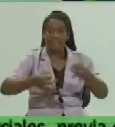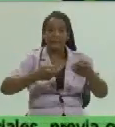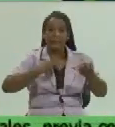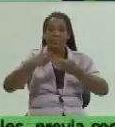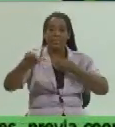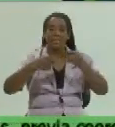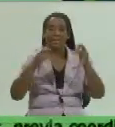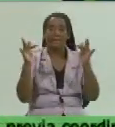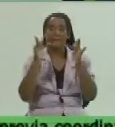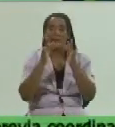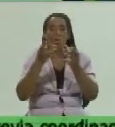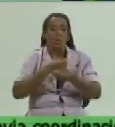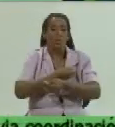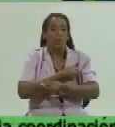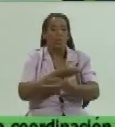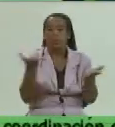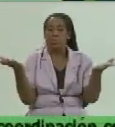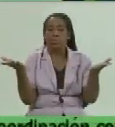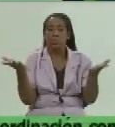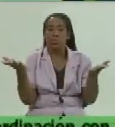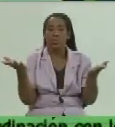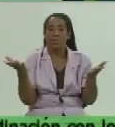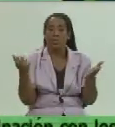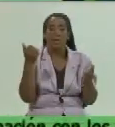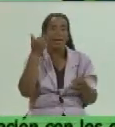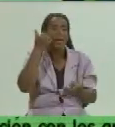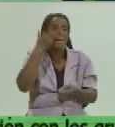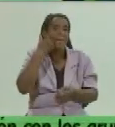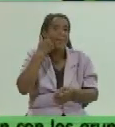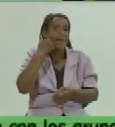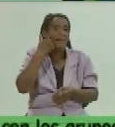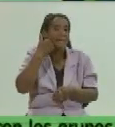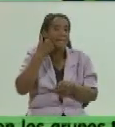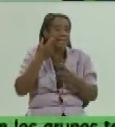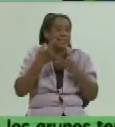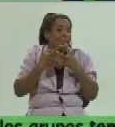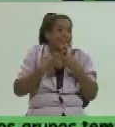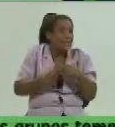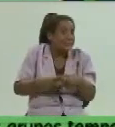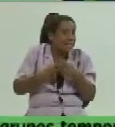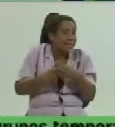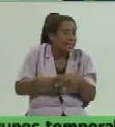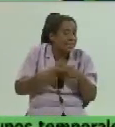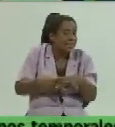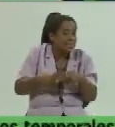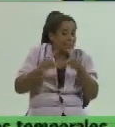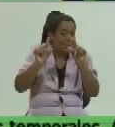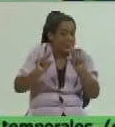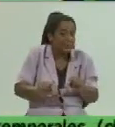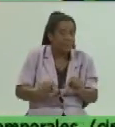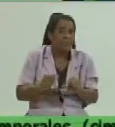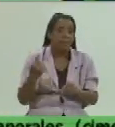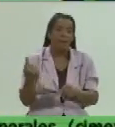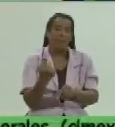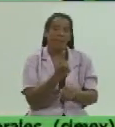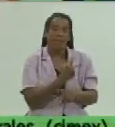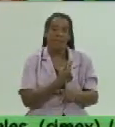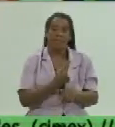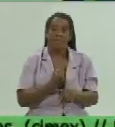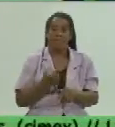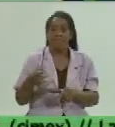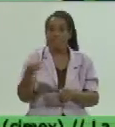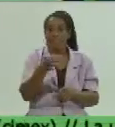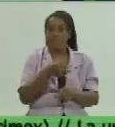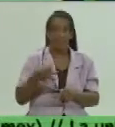que más se ajusta a los o sea la red que más se ajuste a cada territorio o que no es nada